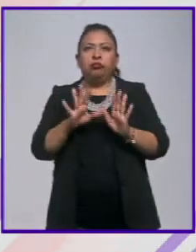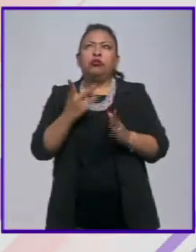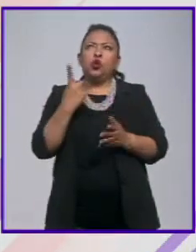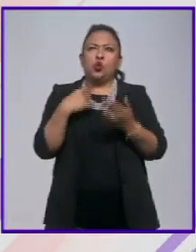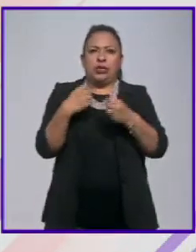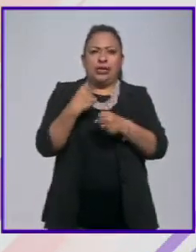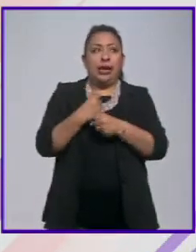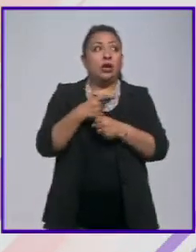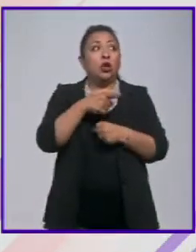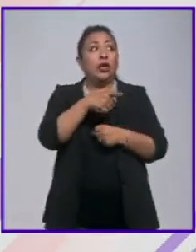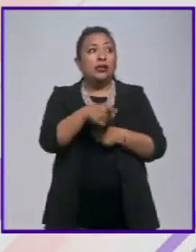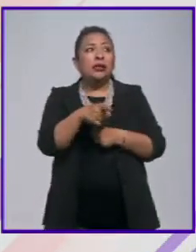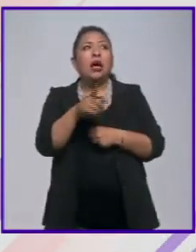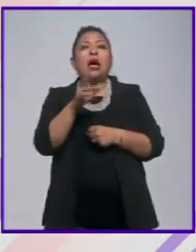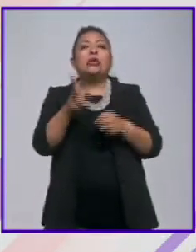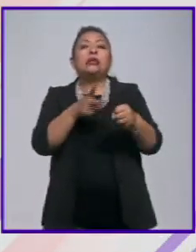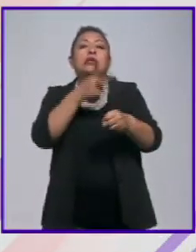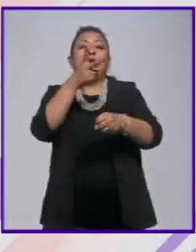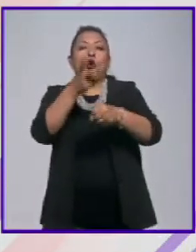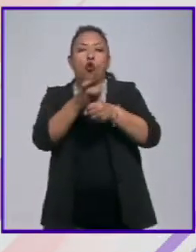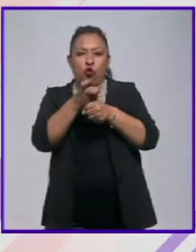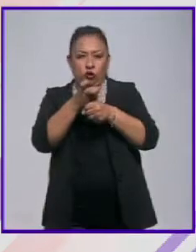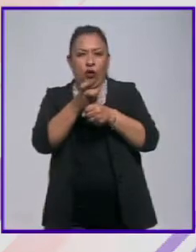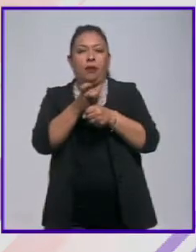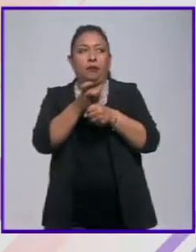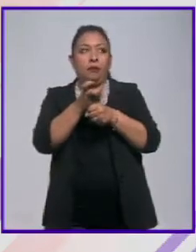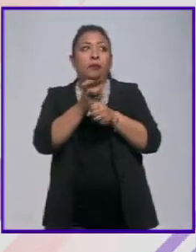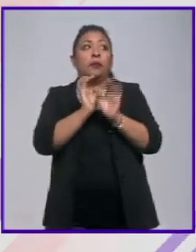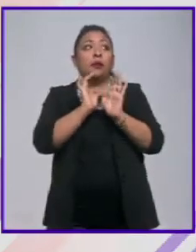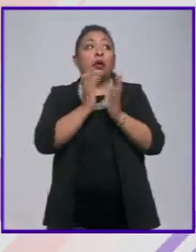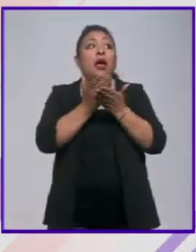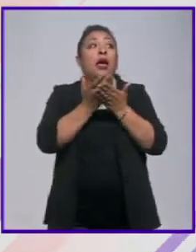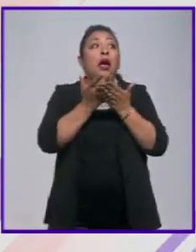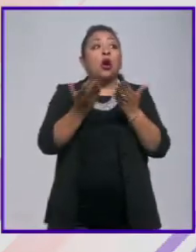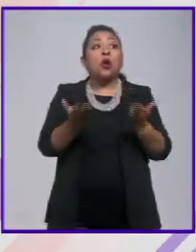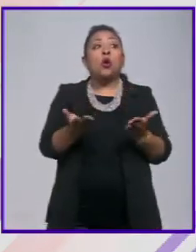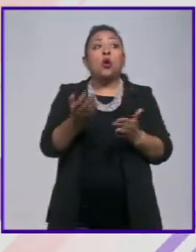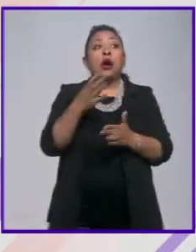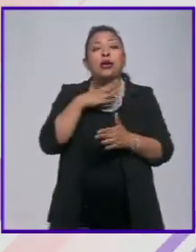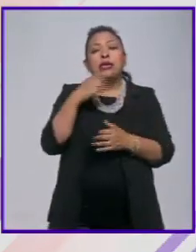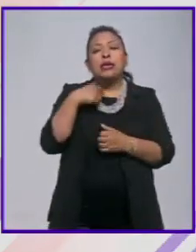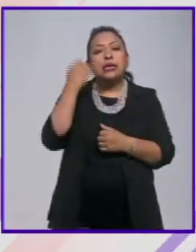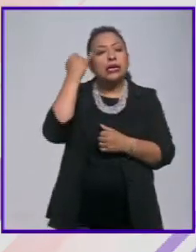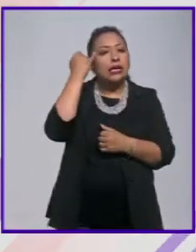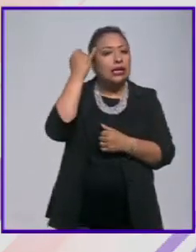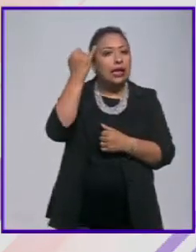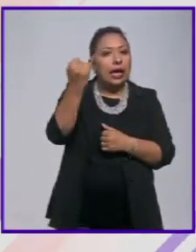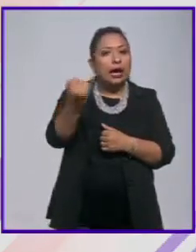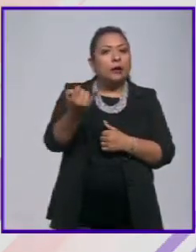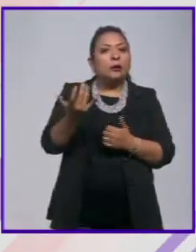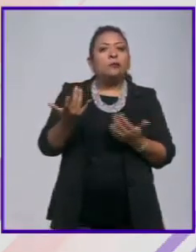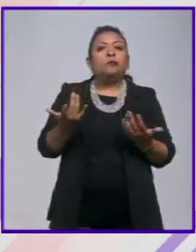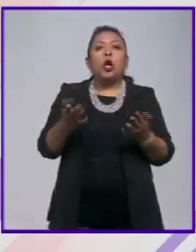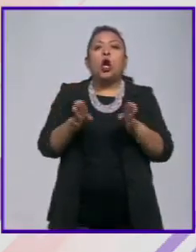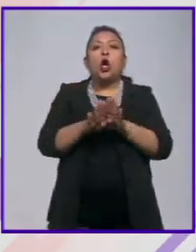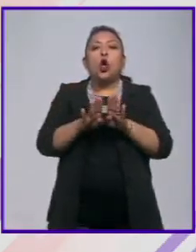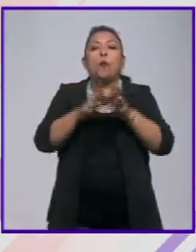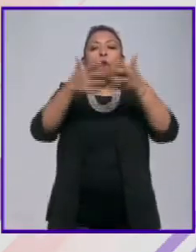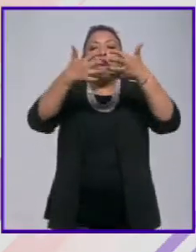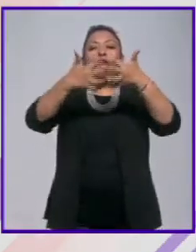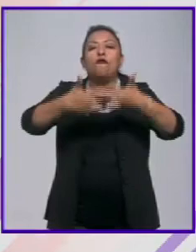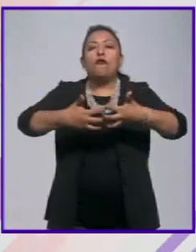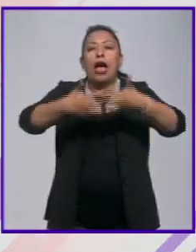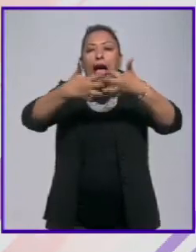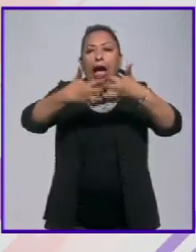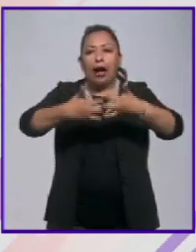hace un año y esta es una digamos una segunda versión nada más que ahora lo hice con una idea de como de la fábrica